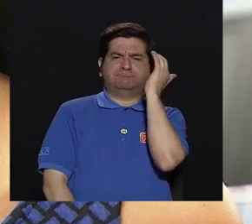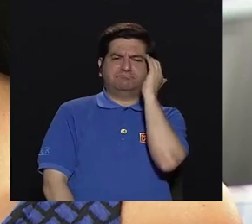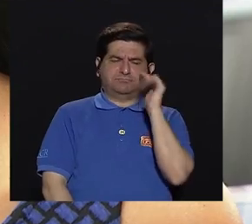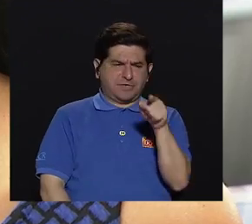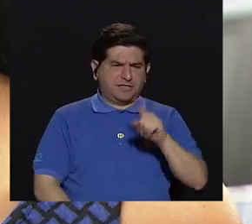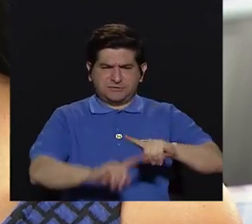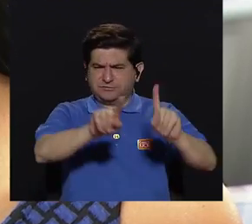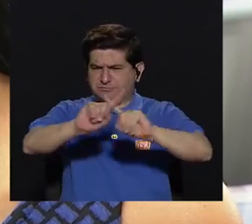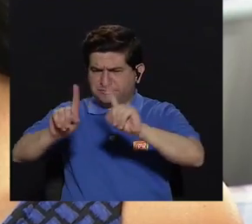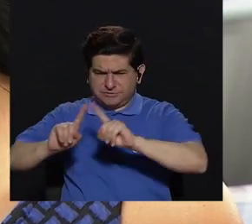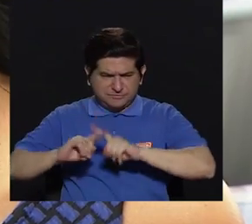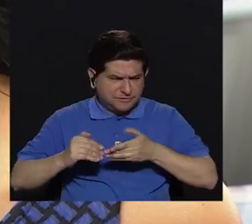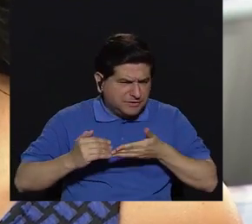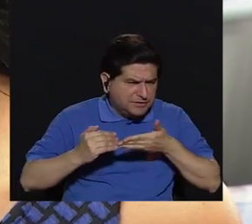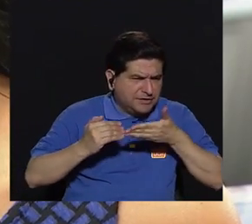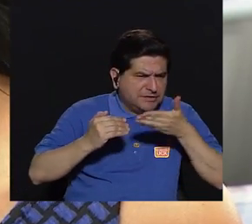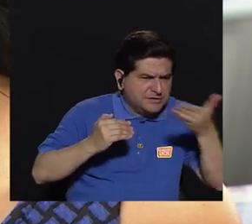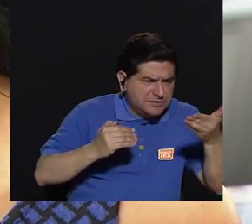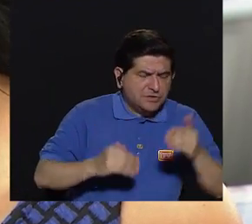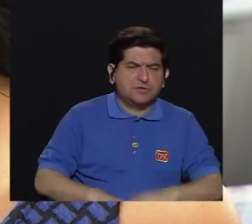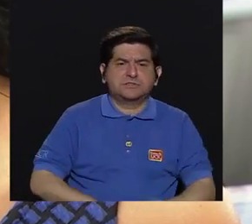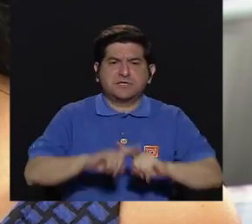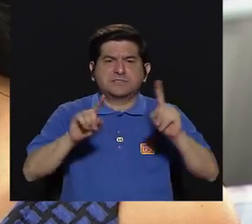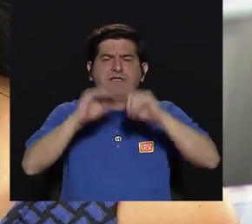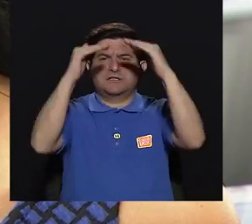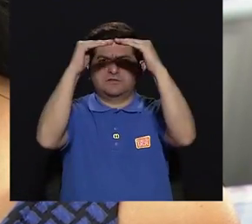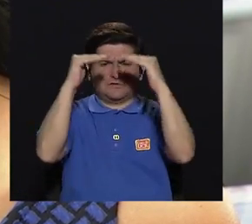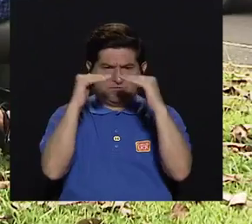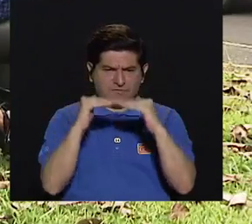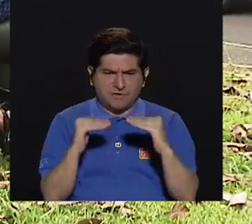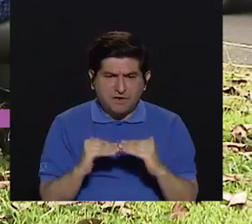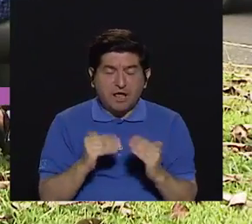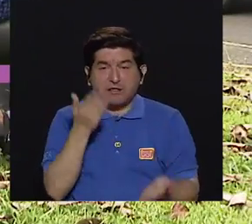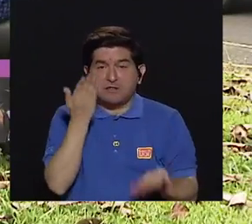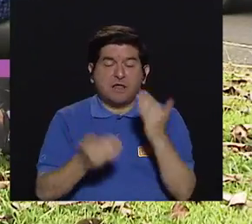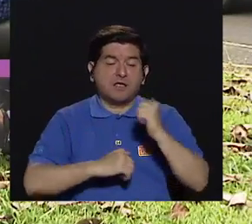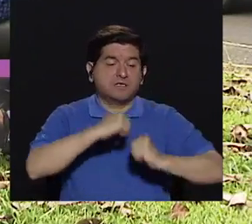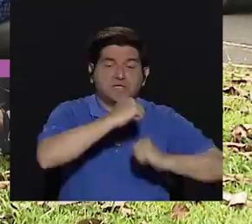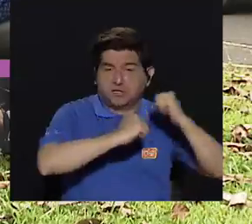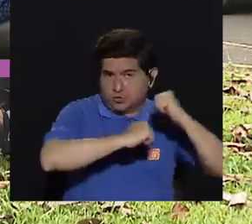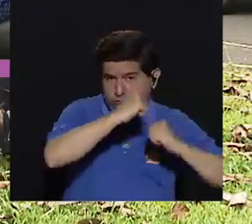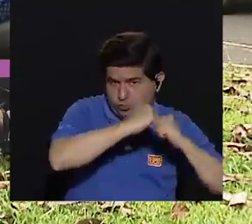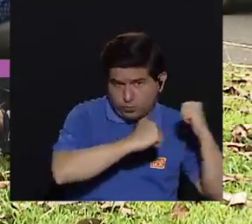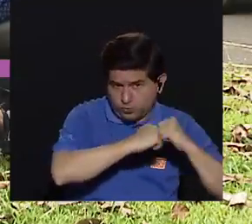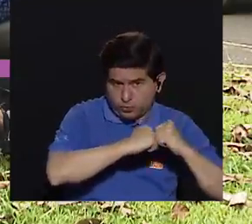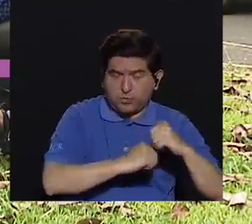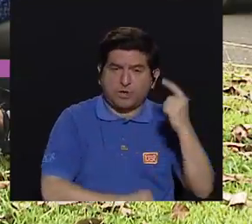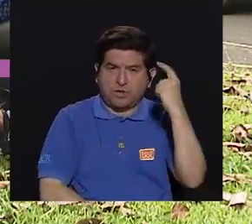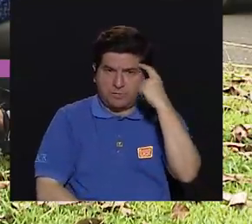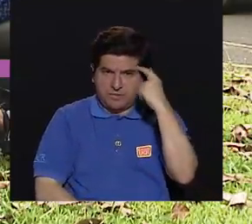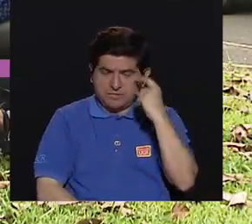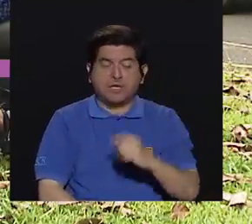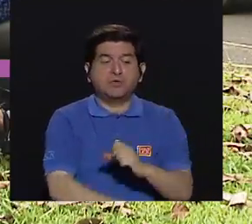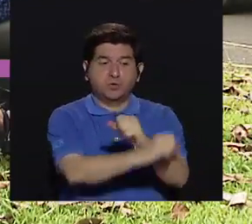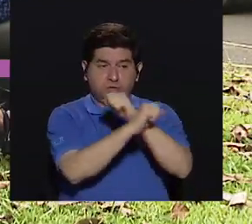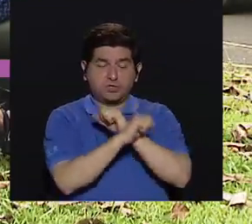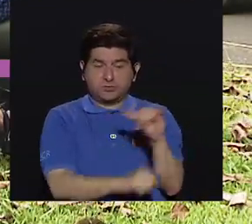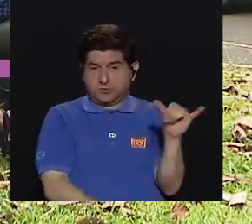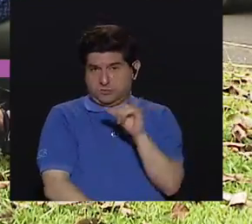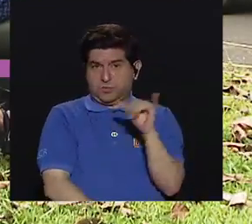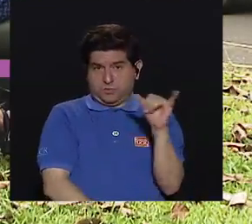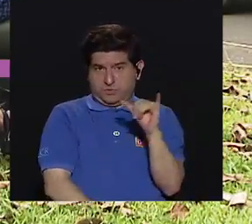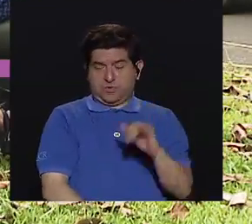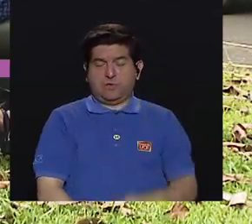complejidad en los diferentes niveles, ya sea estructurales, hablamos de seguridad